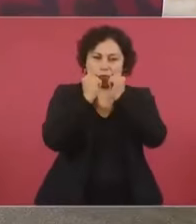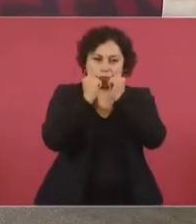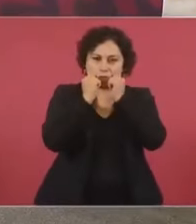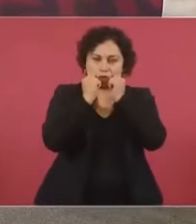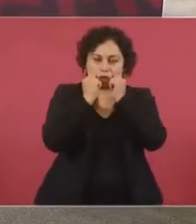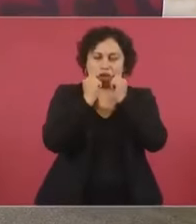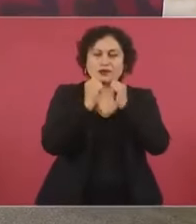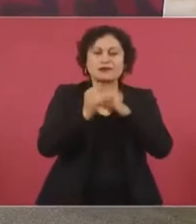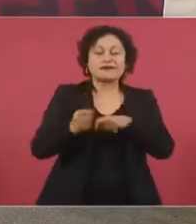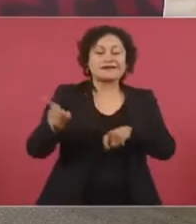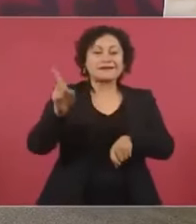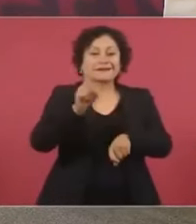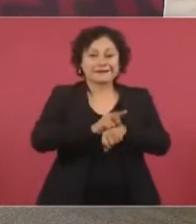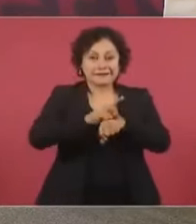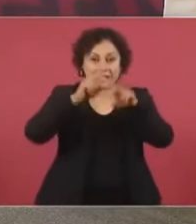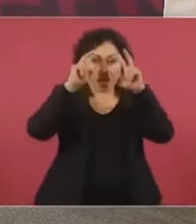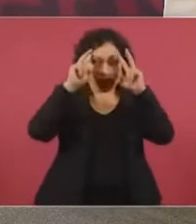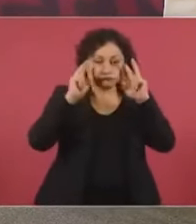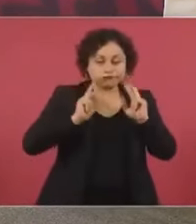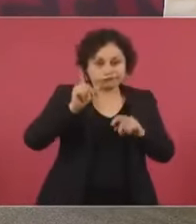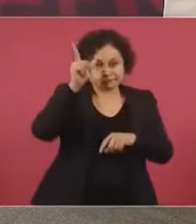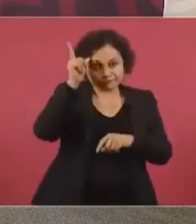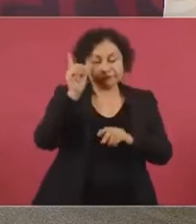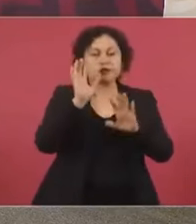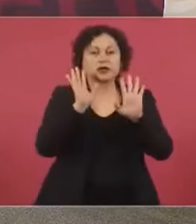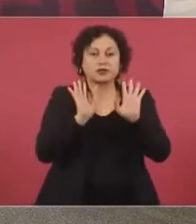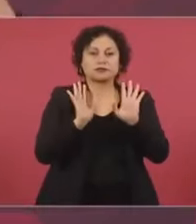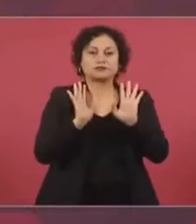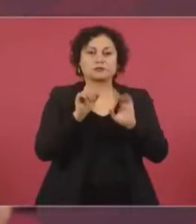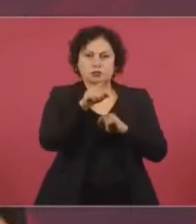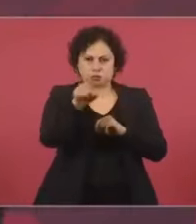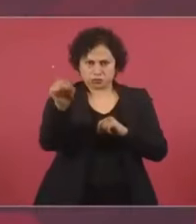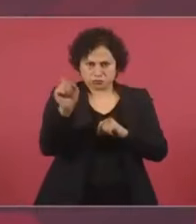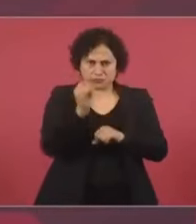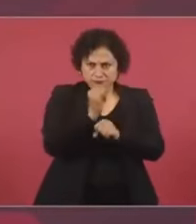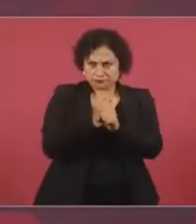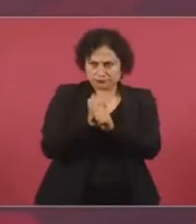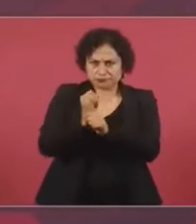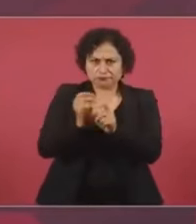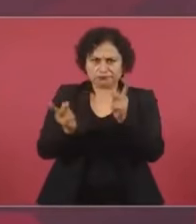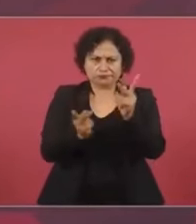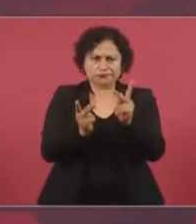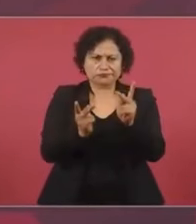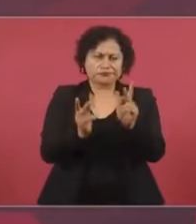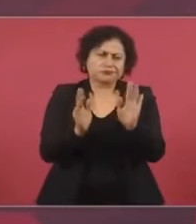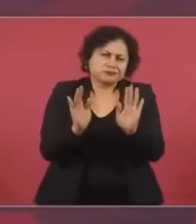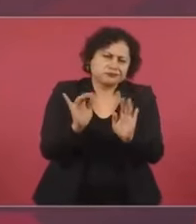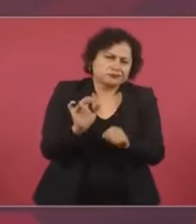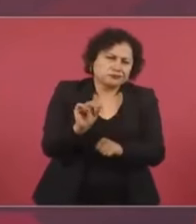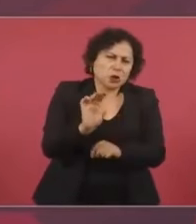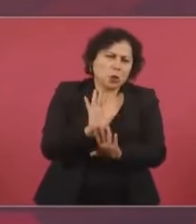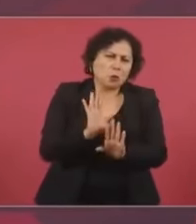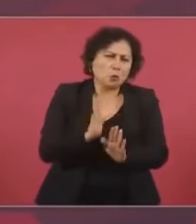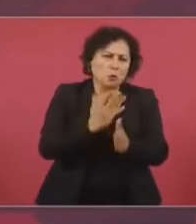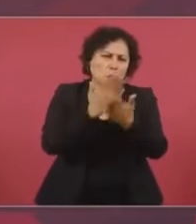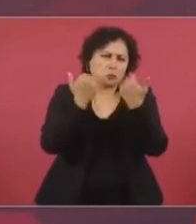Si ustedes hacen una encuesta, si quieren, no la hagan, porque